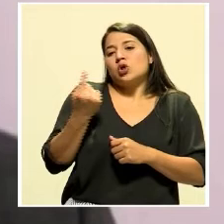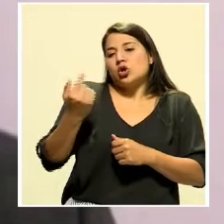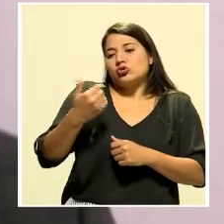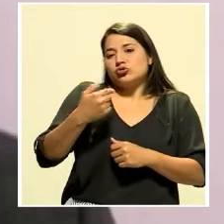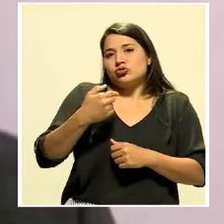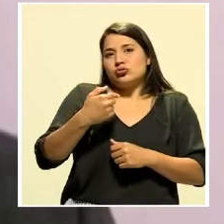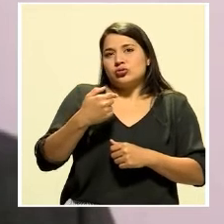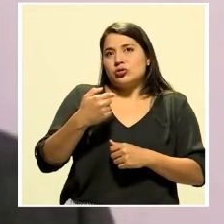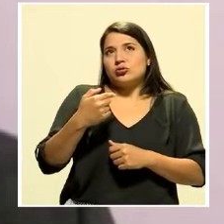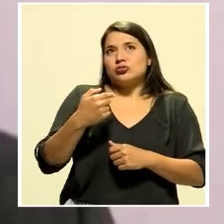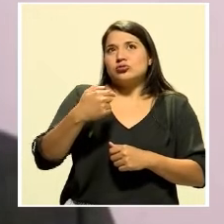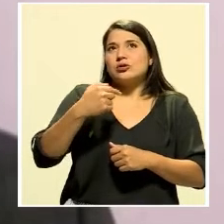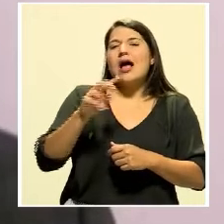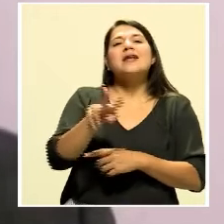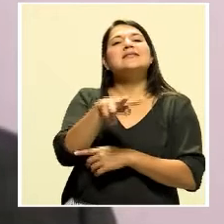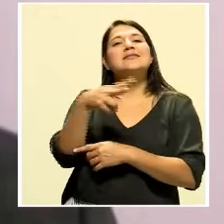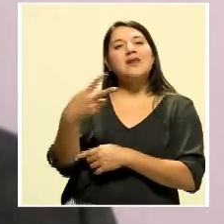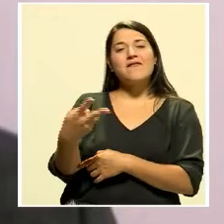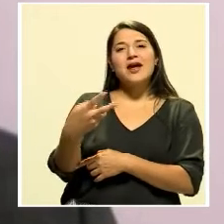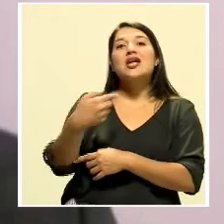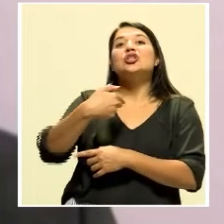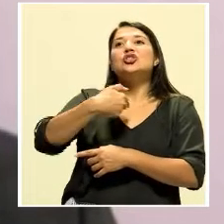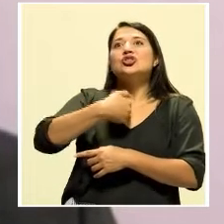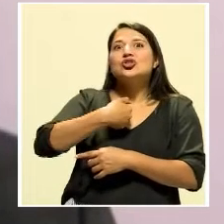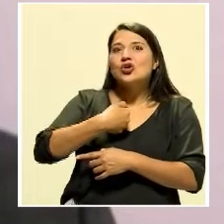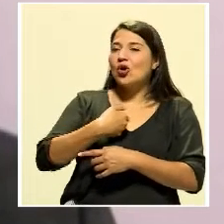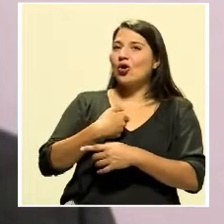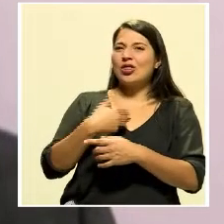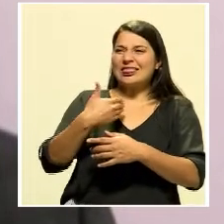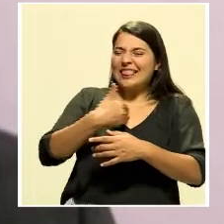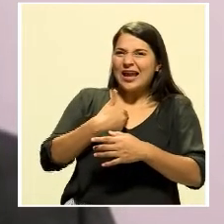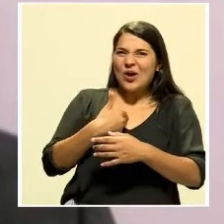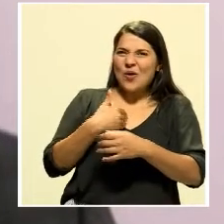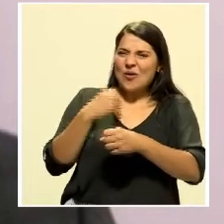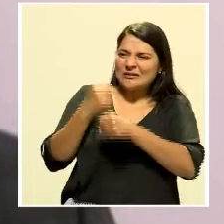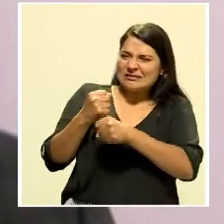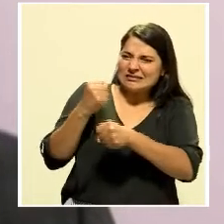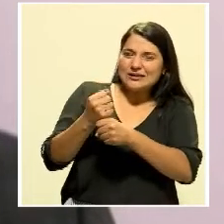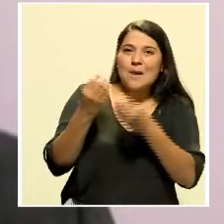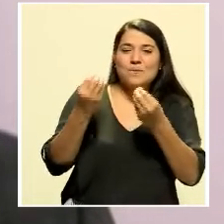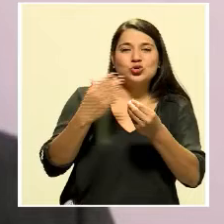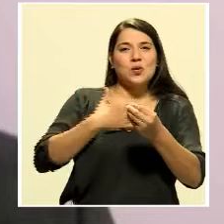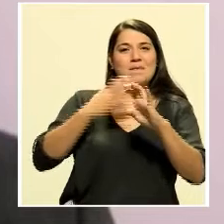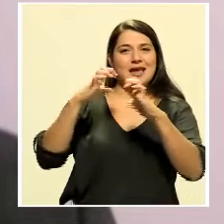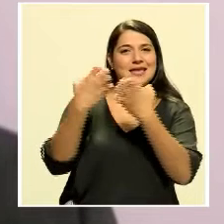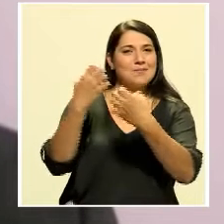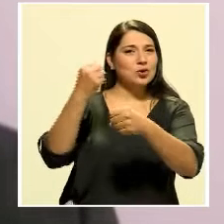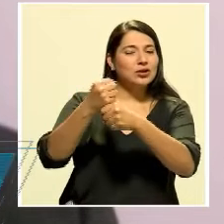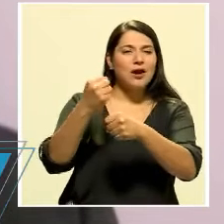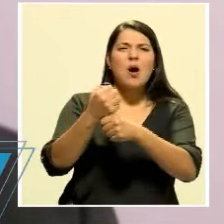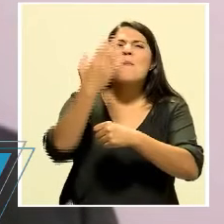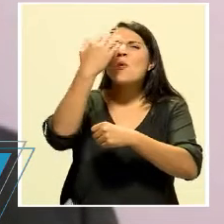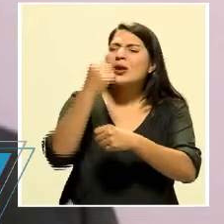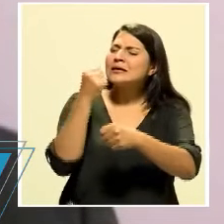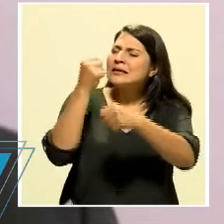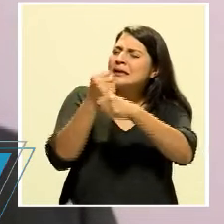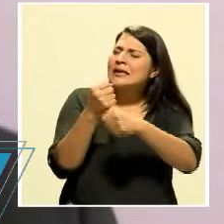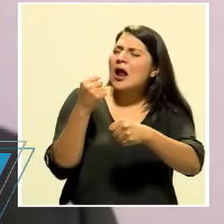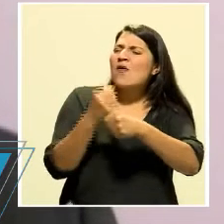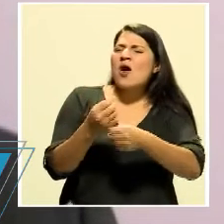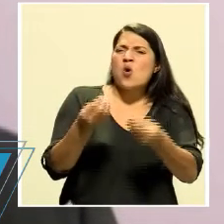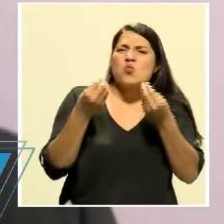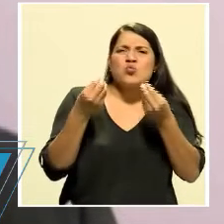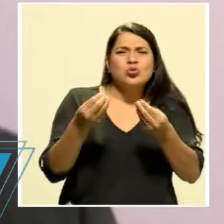secuestrado al equipo porque el trabajo es muy intenso, trabajo es muy fuerte. Hay que estar pendiente de